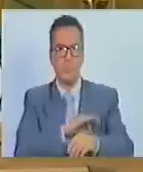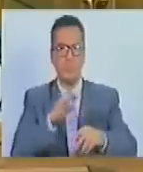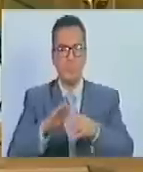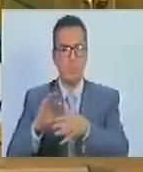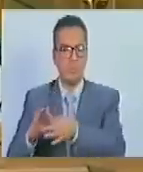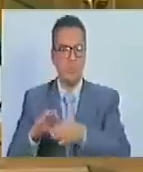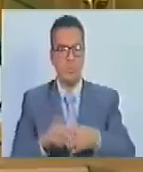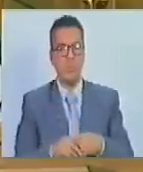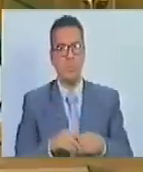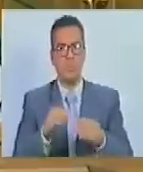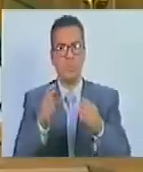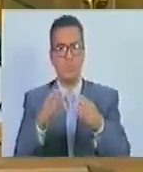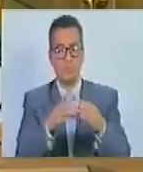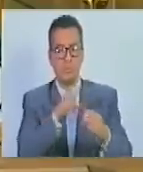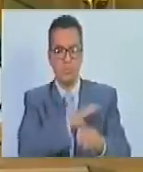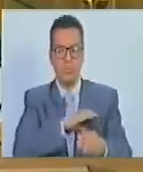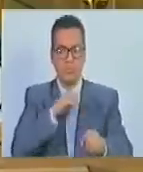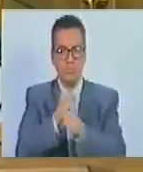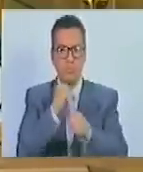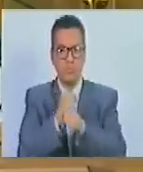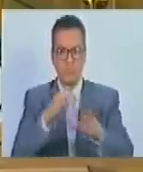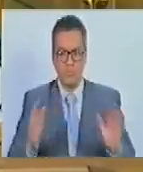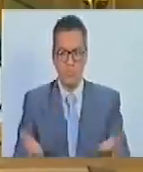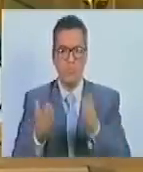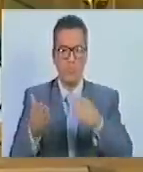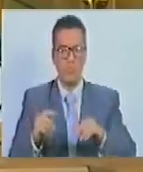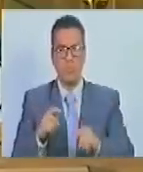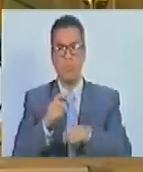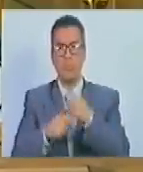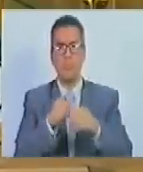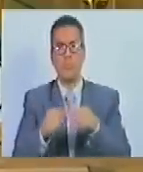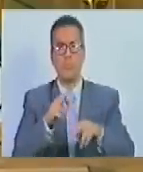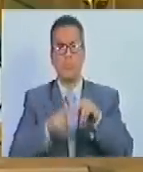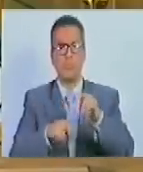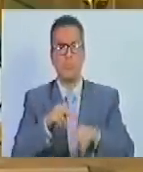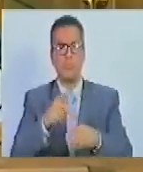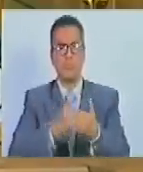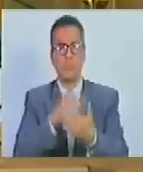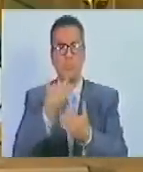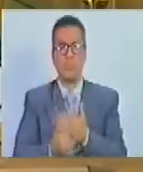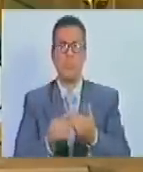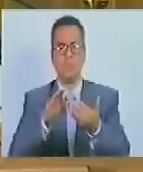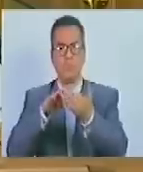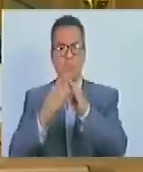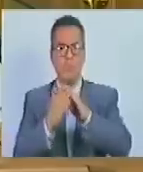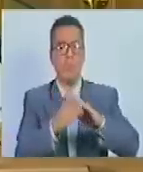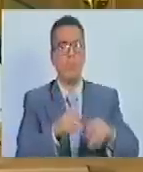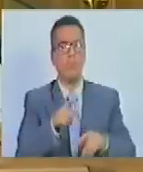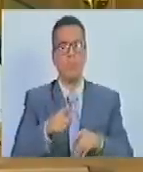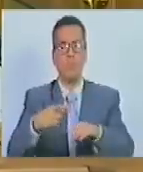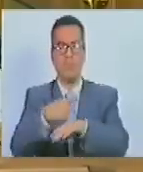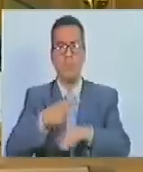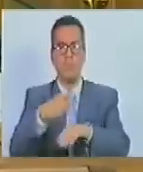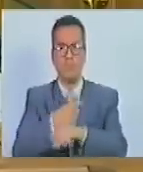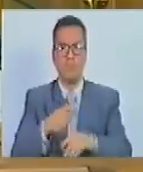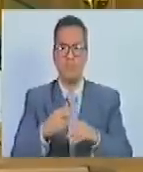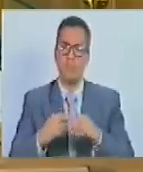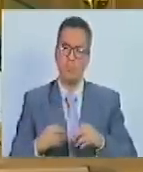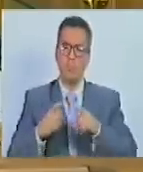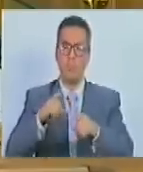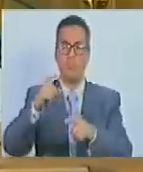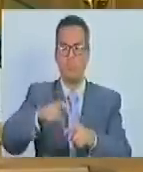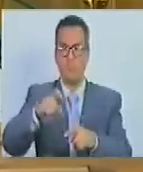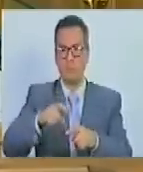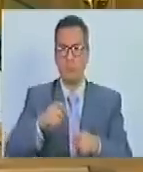comité de trabajo. 6. Impulsar y promover la formulación de proyectos comunitarios que busquen satisfacer las